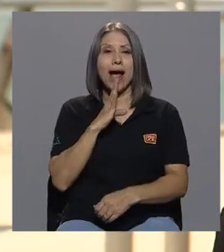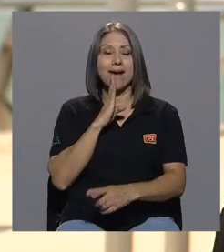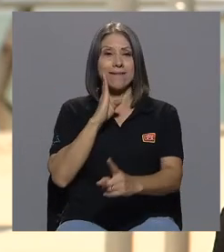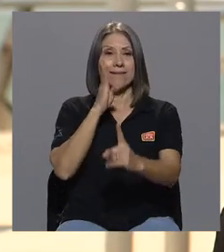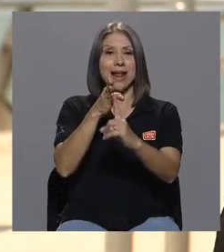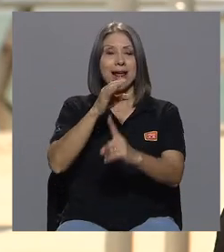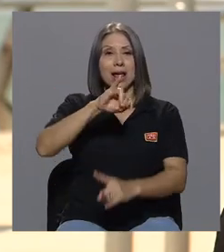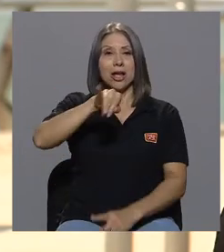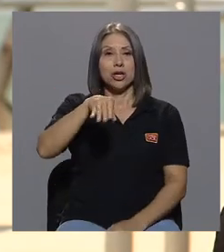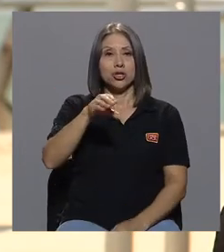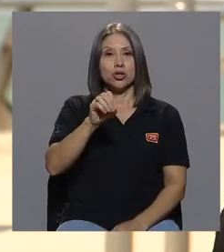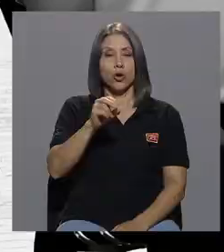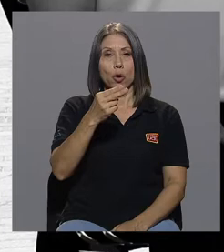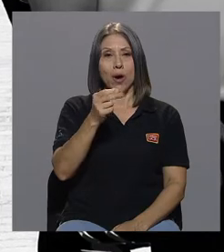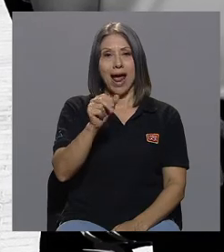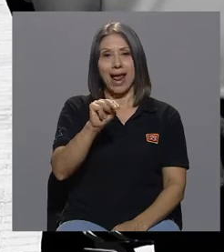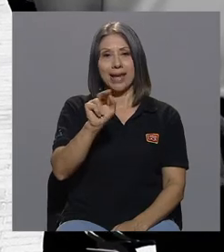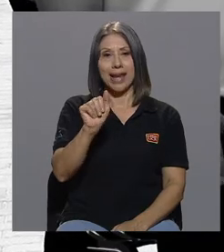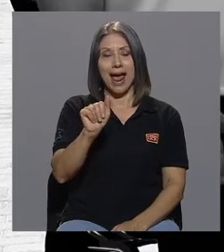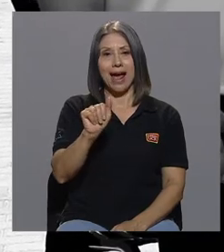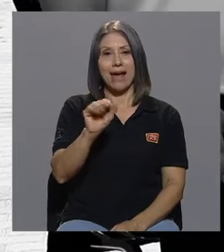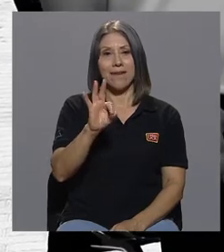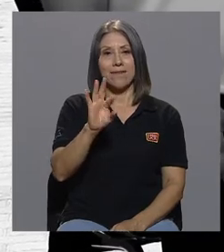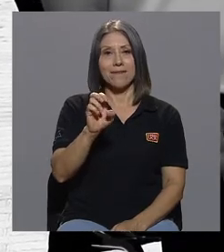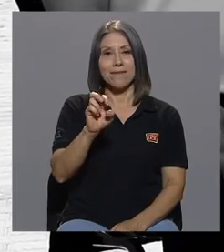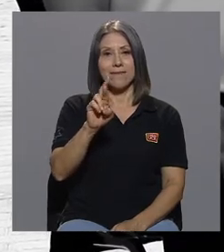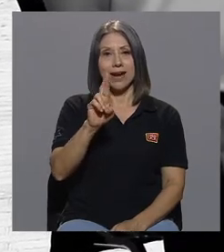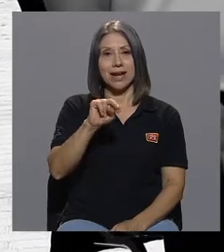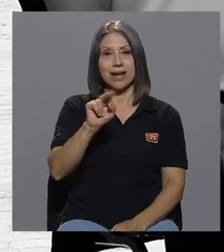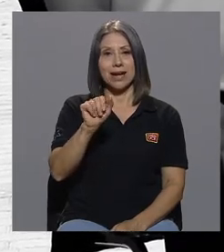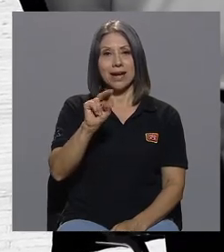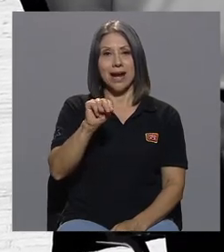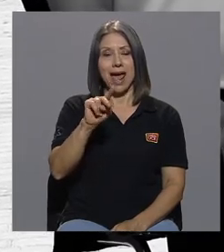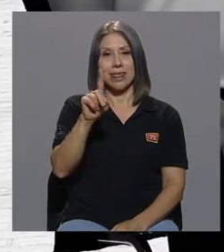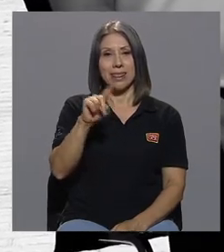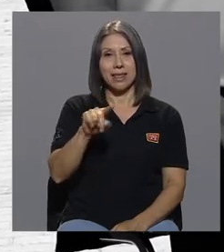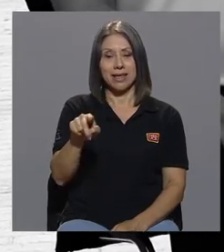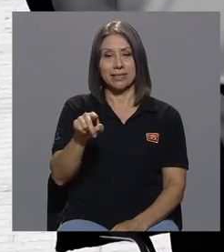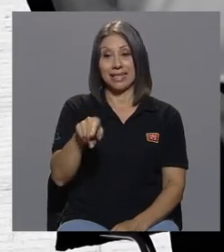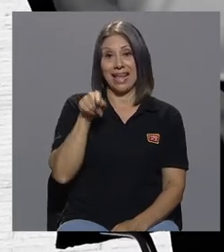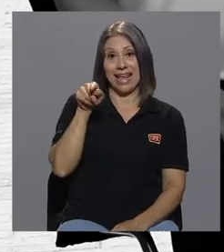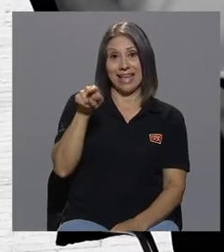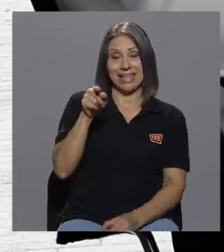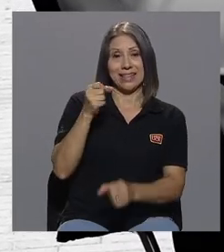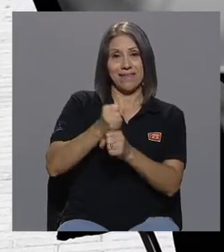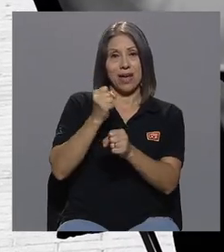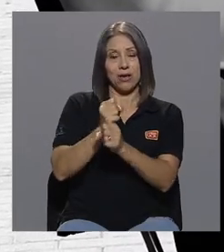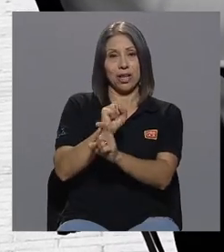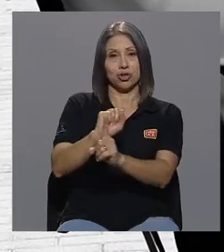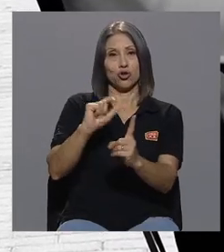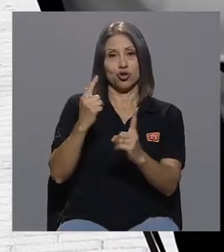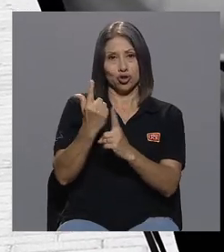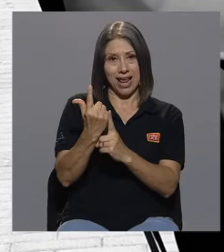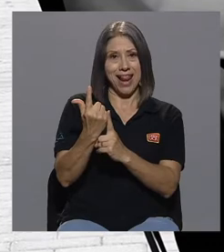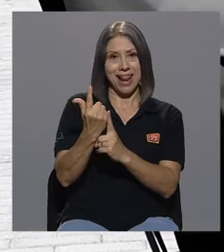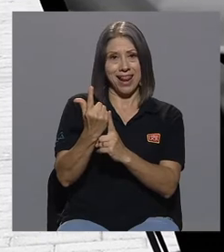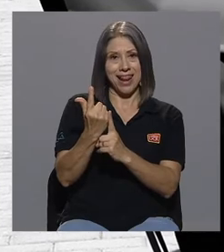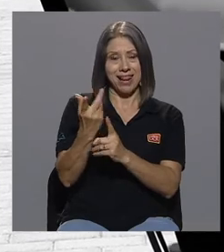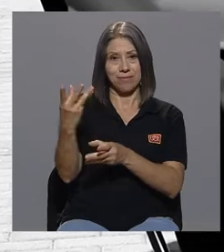Fernández Joana Fernández este era la trabajadora social que estaba en la parte de la comisión